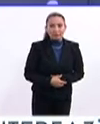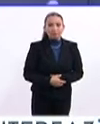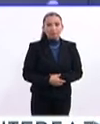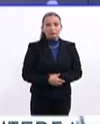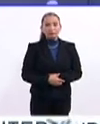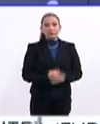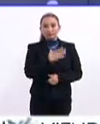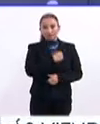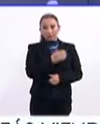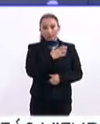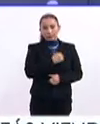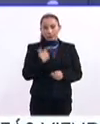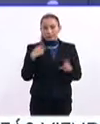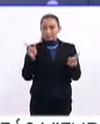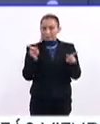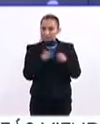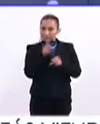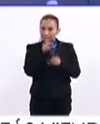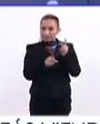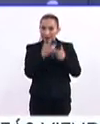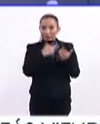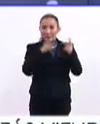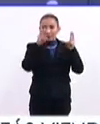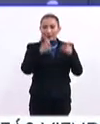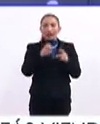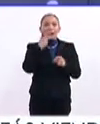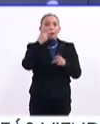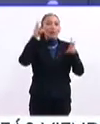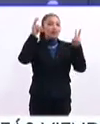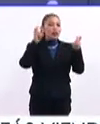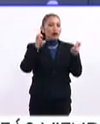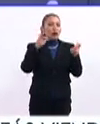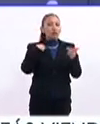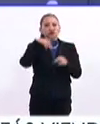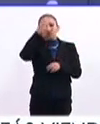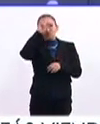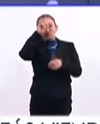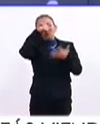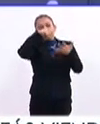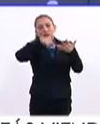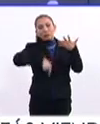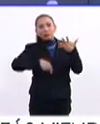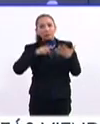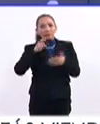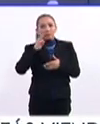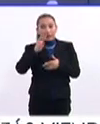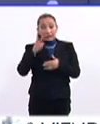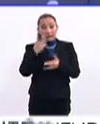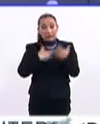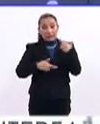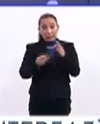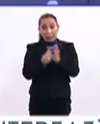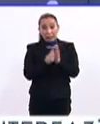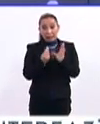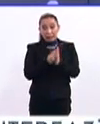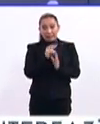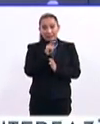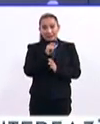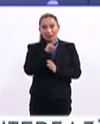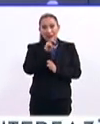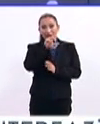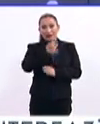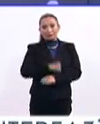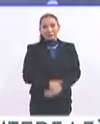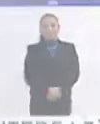negativos en nuestros hijos? Vamos a hacer una breve pausa y regresamos con más temas. Estamos hablando de consejos para este regreso a clases con Trisa Valle.